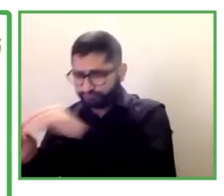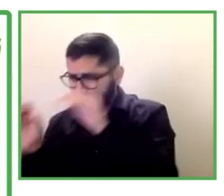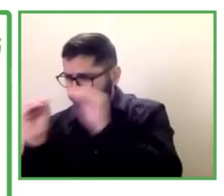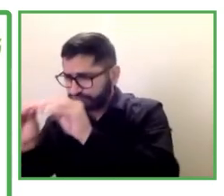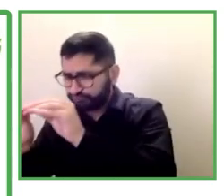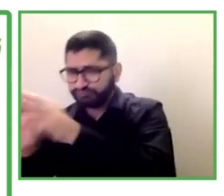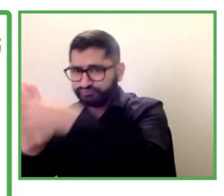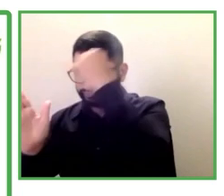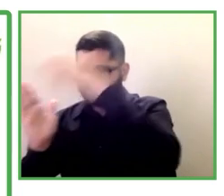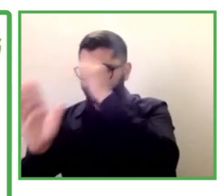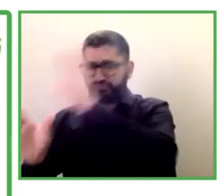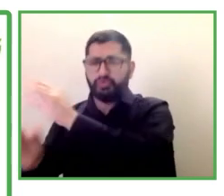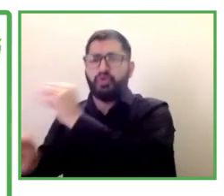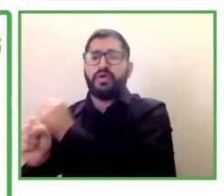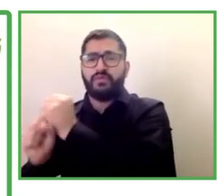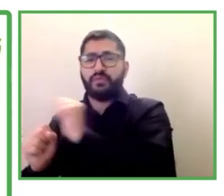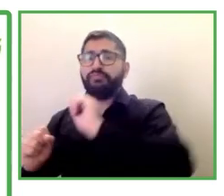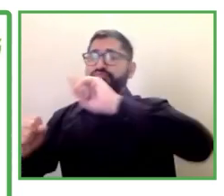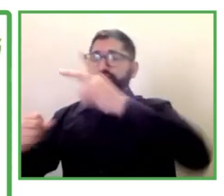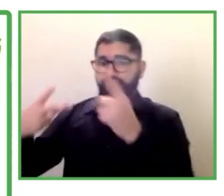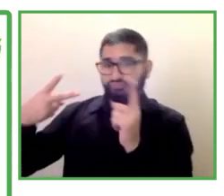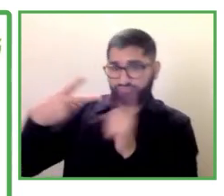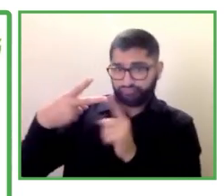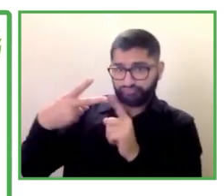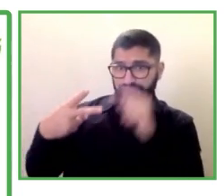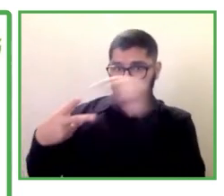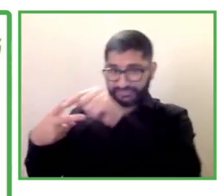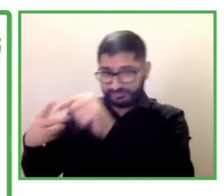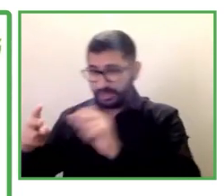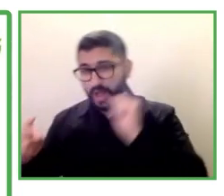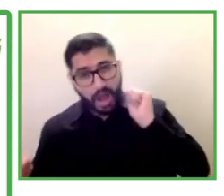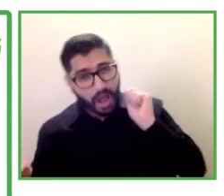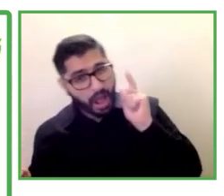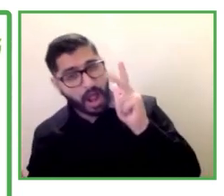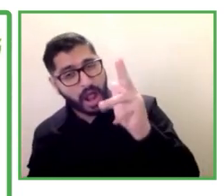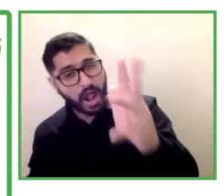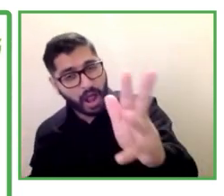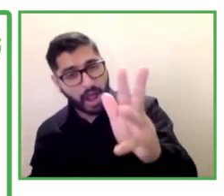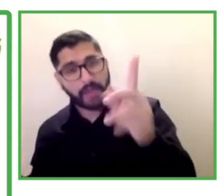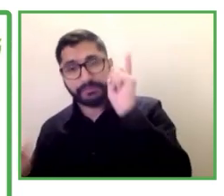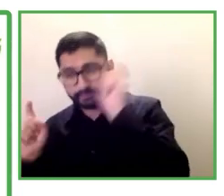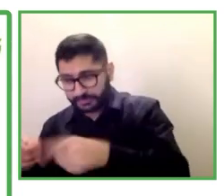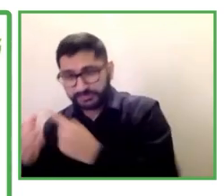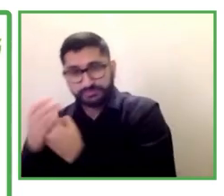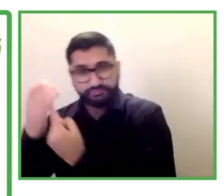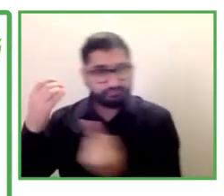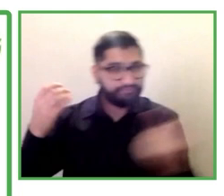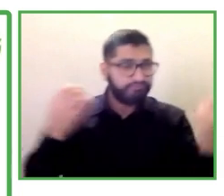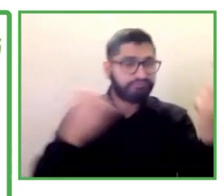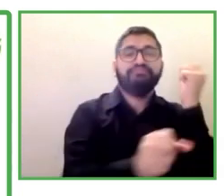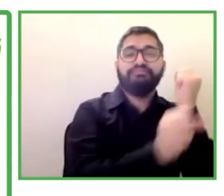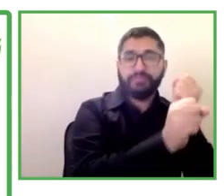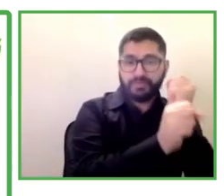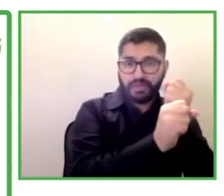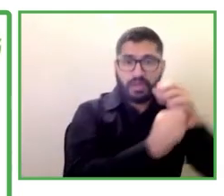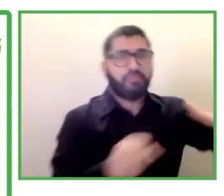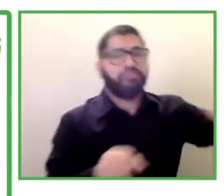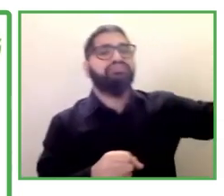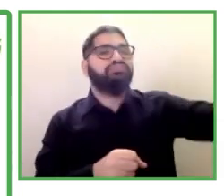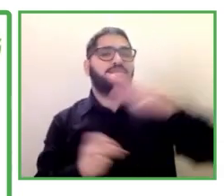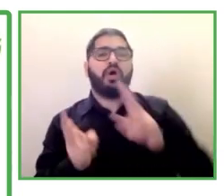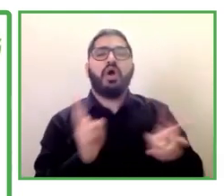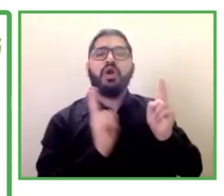centro para desarrollar prácticas laborales en un entorno normalizado. Pues bien, este modelo que es originario de APSA